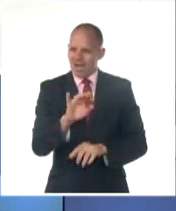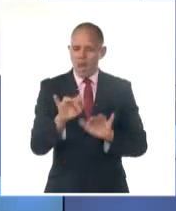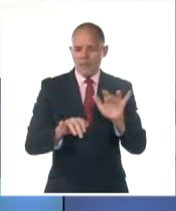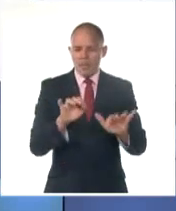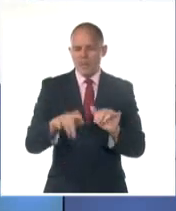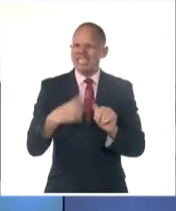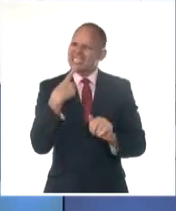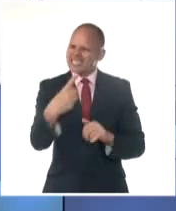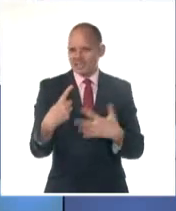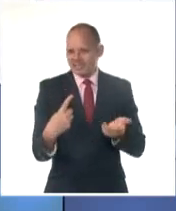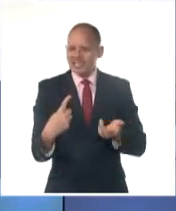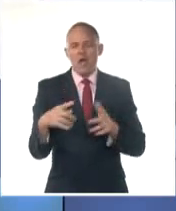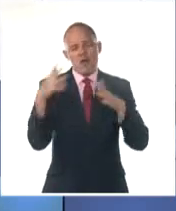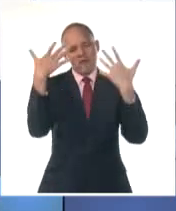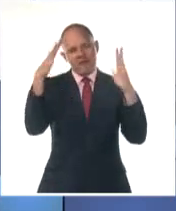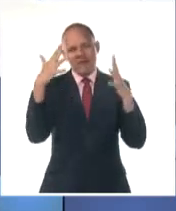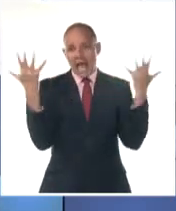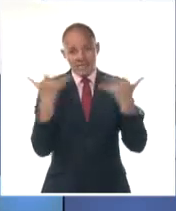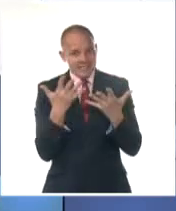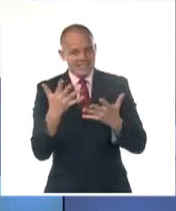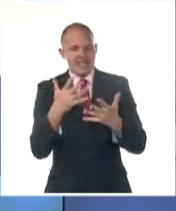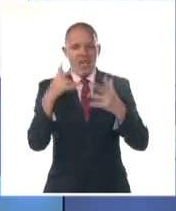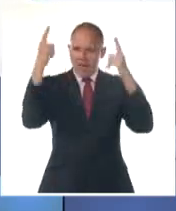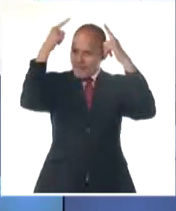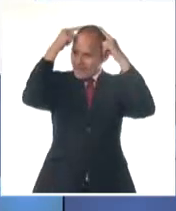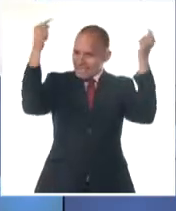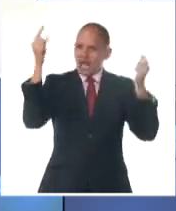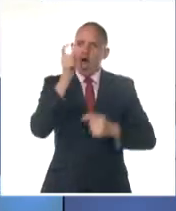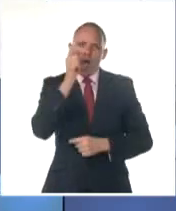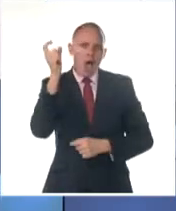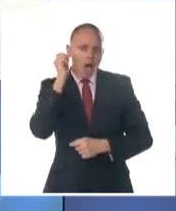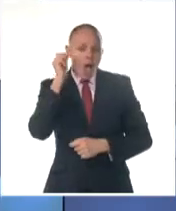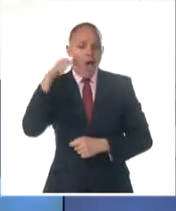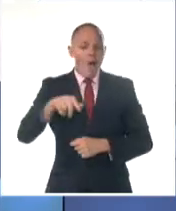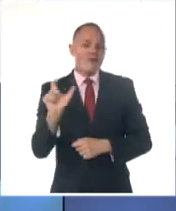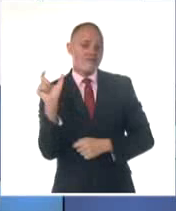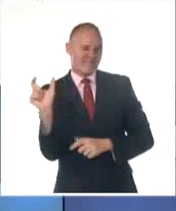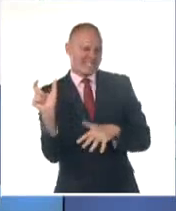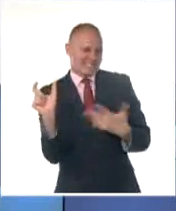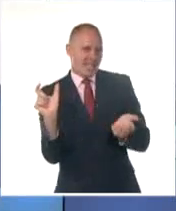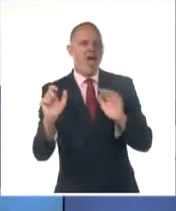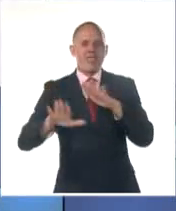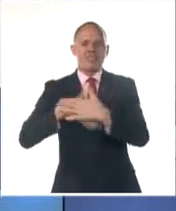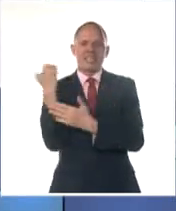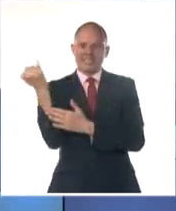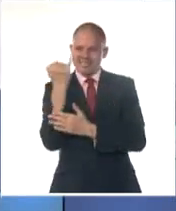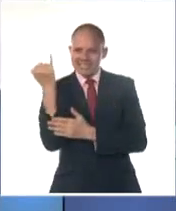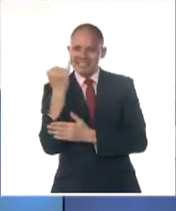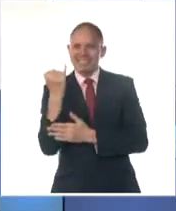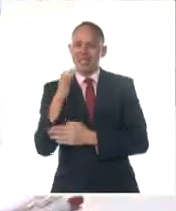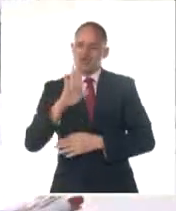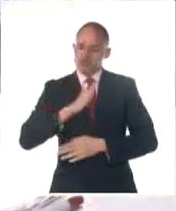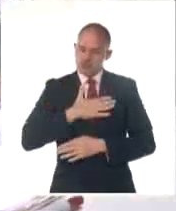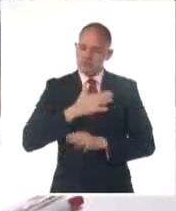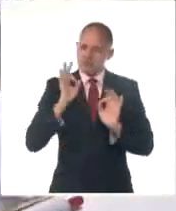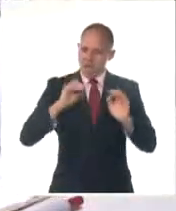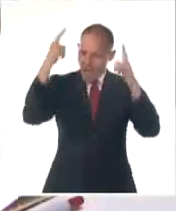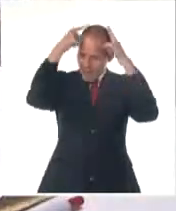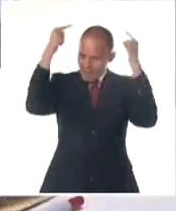y enfermeros de las instituciones de salud cubanas en ocasión de conmemorarse hoy, el Día Internacional de la Enfermería.